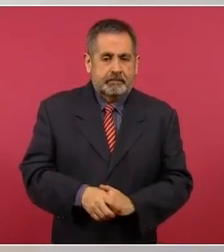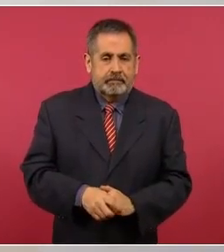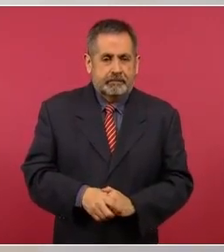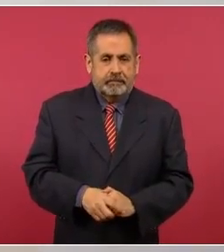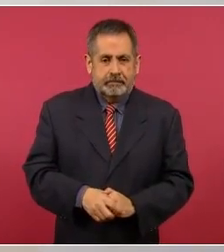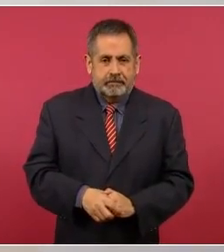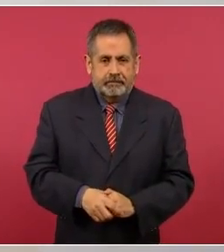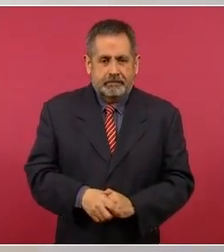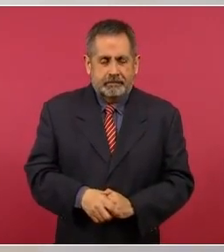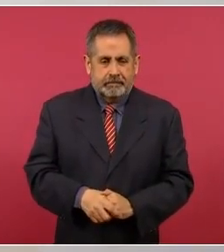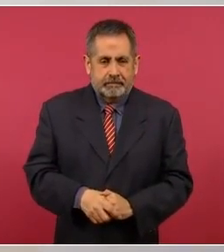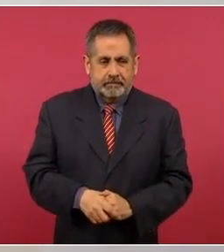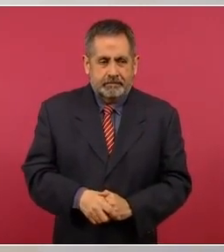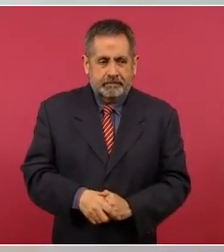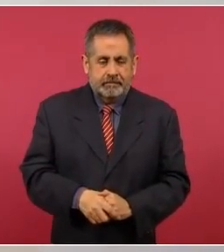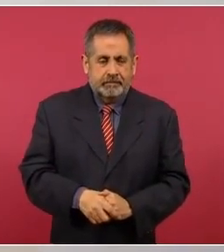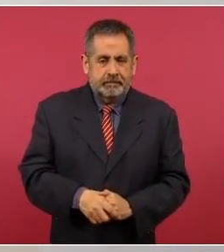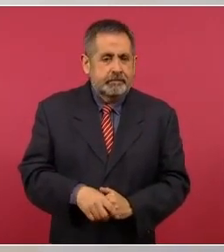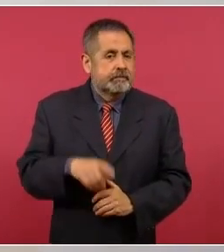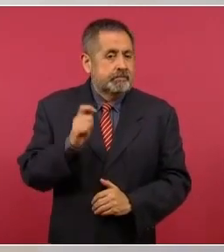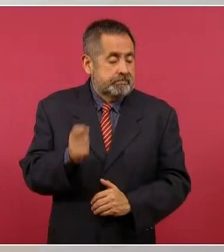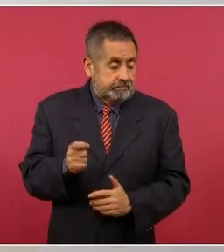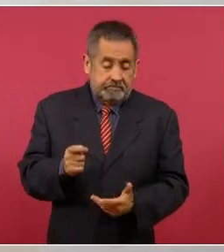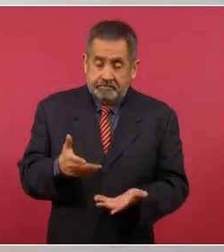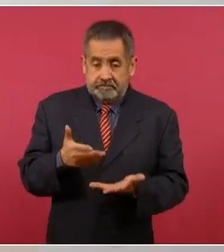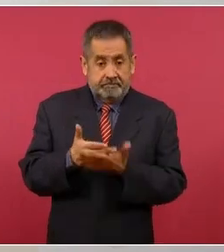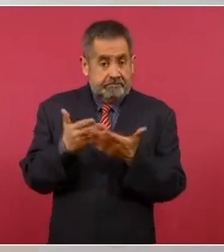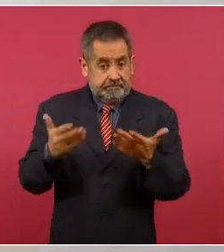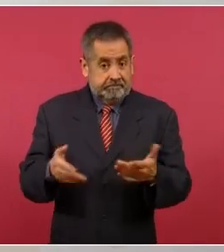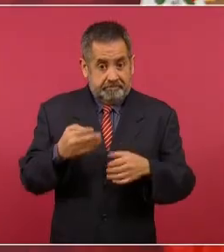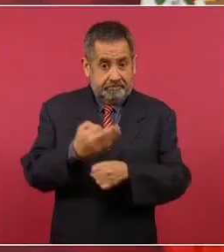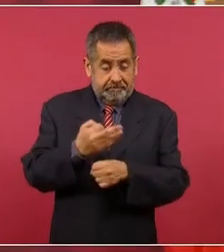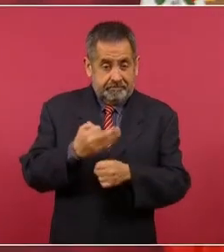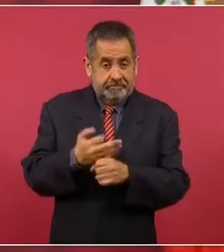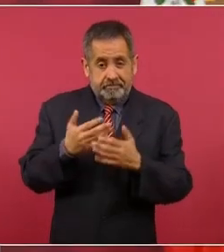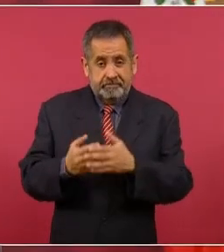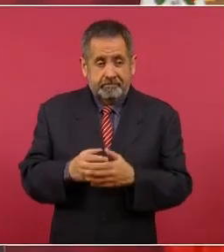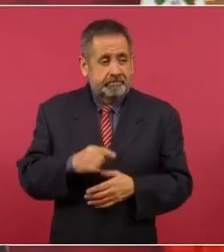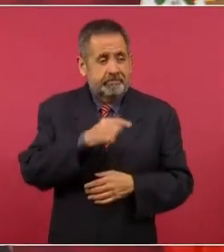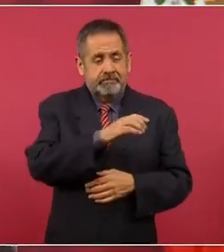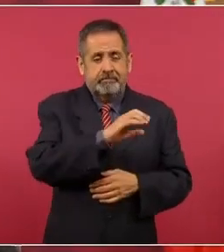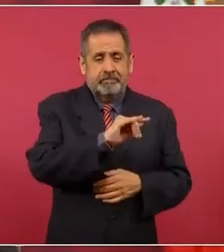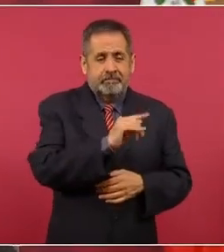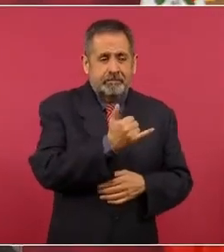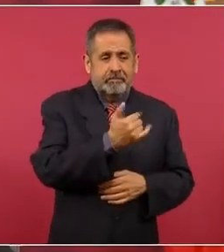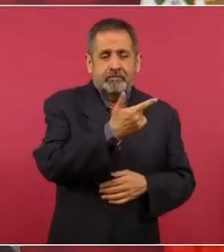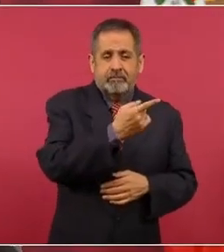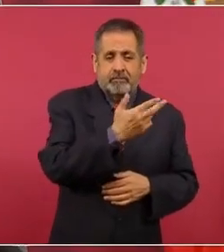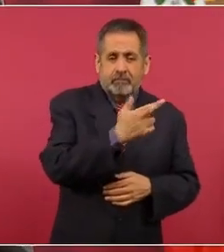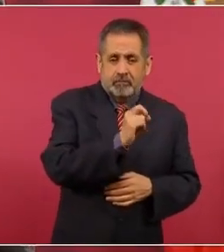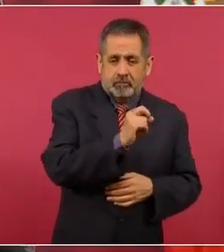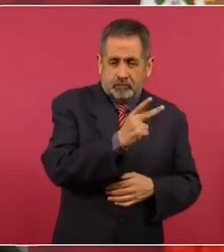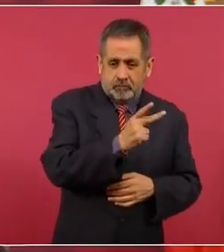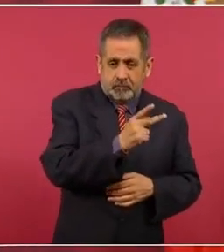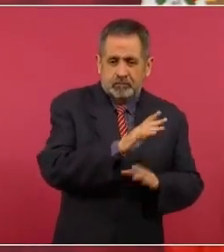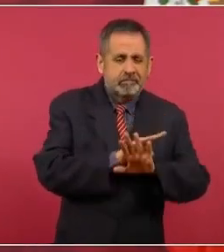Entonces, ahora Citigroup decide vender